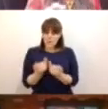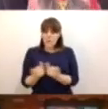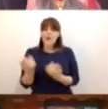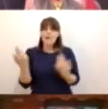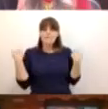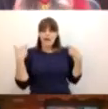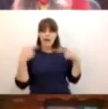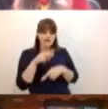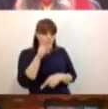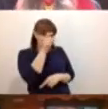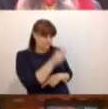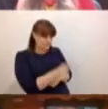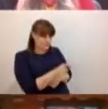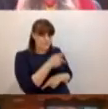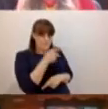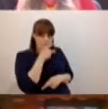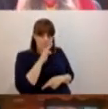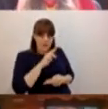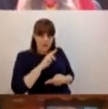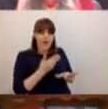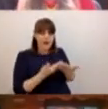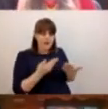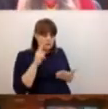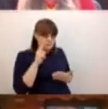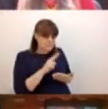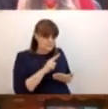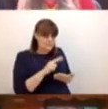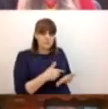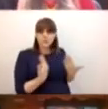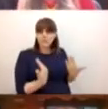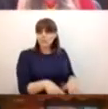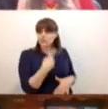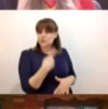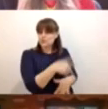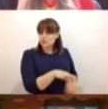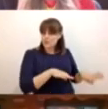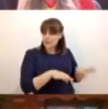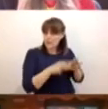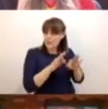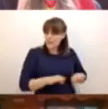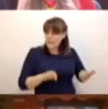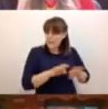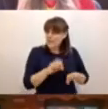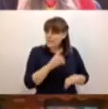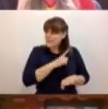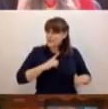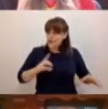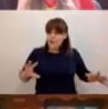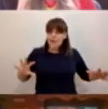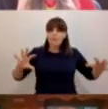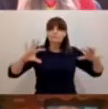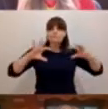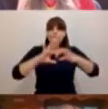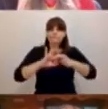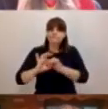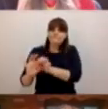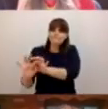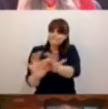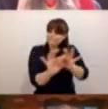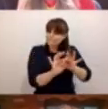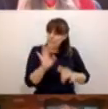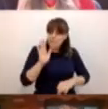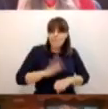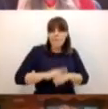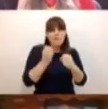padres de familia, que hoy se ve fortalecida este vínculo y que tenemos que fortalecer aún más. Identificar y